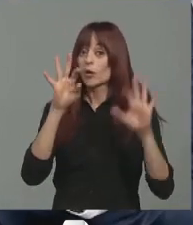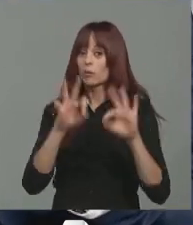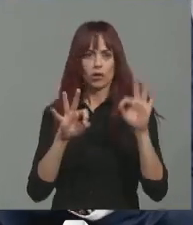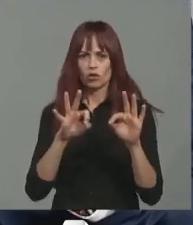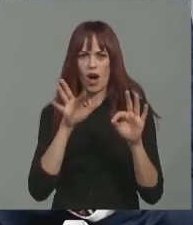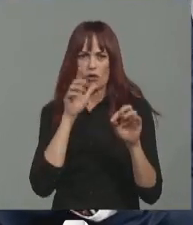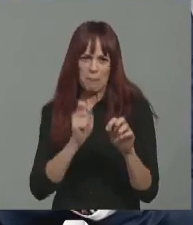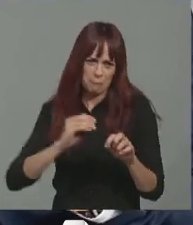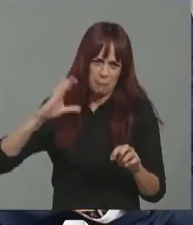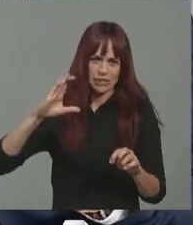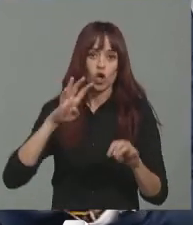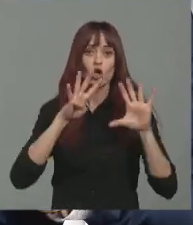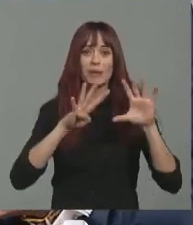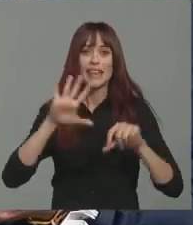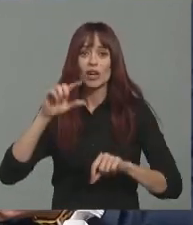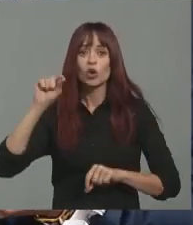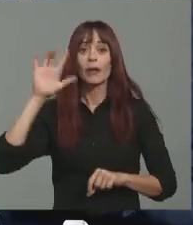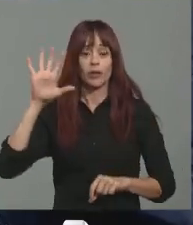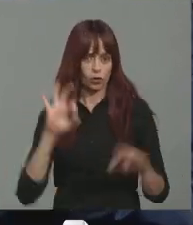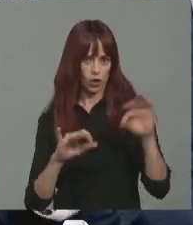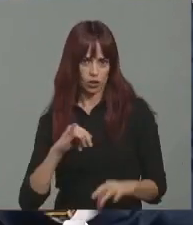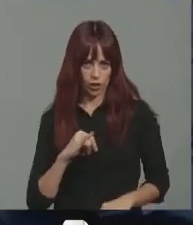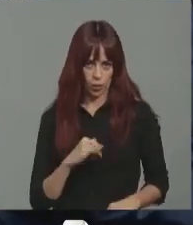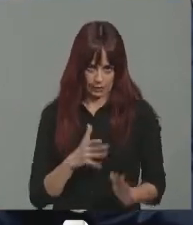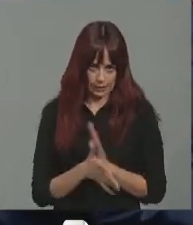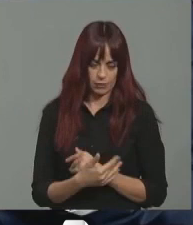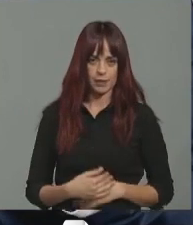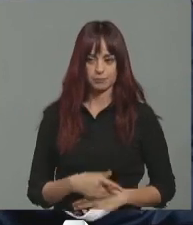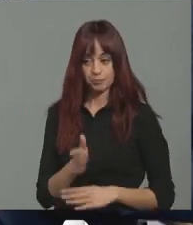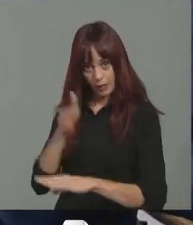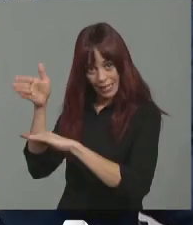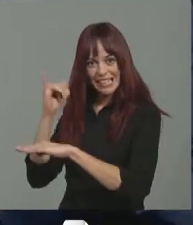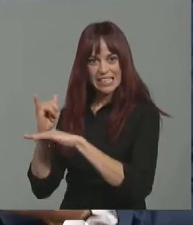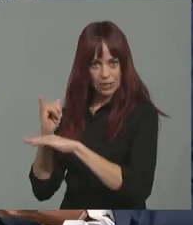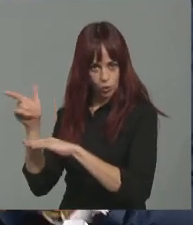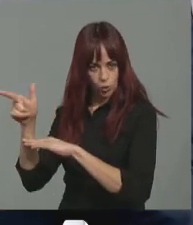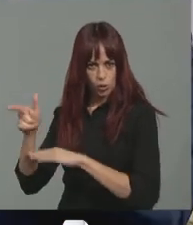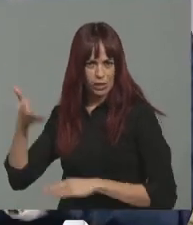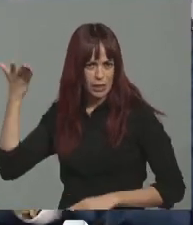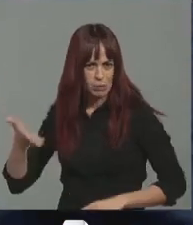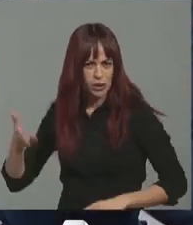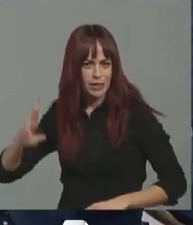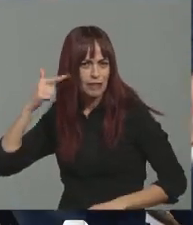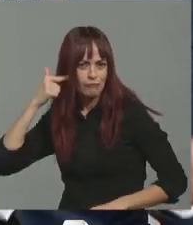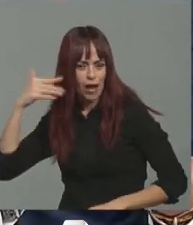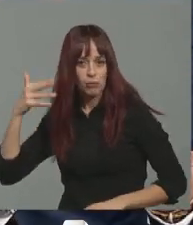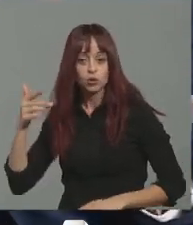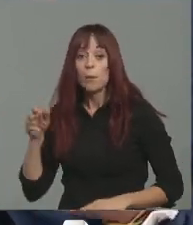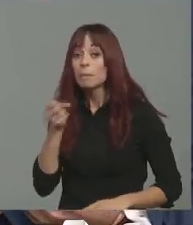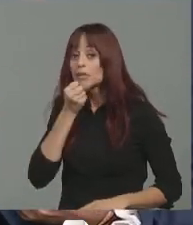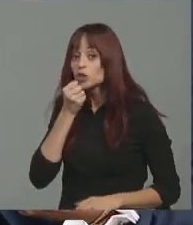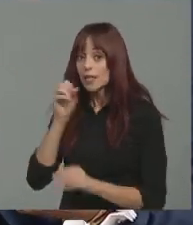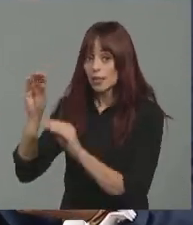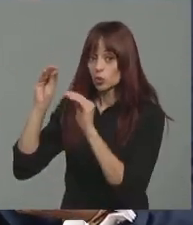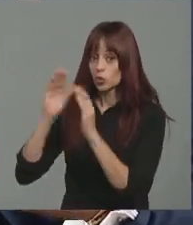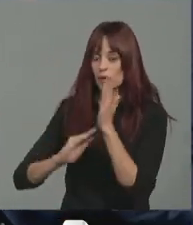al 95%, 95,5%. Por tanto, hemos acudido a un instituto reputadísimo al que ha acudido también el Partido Socialista